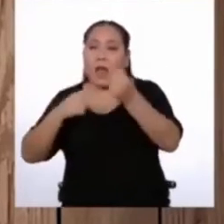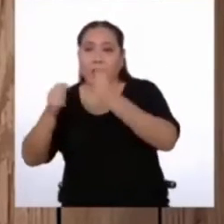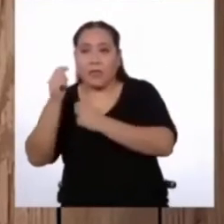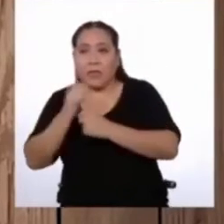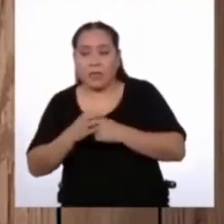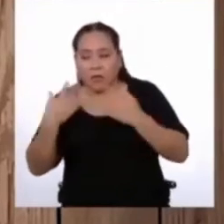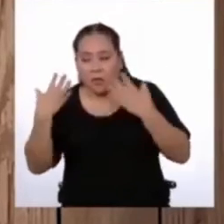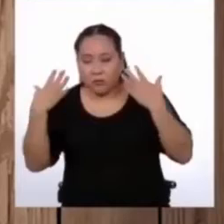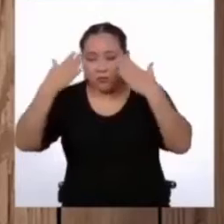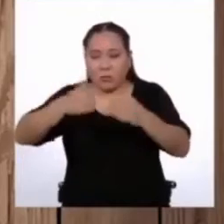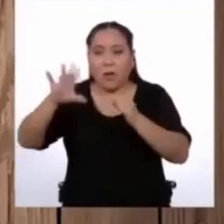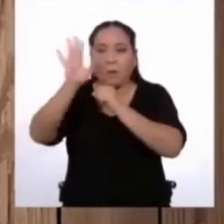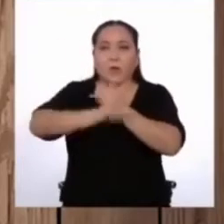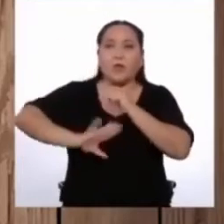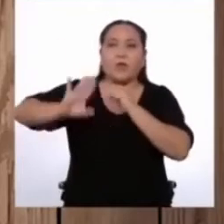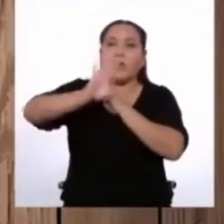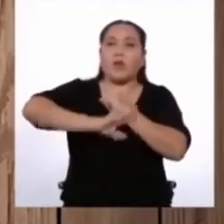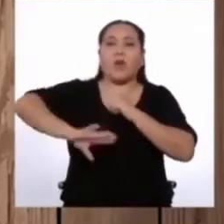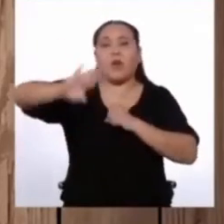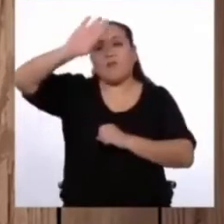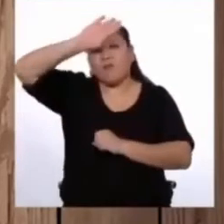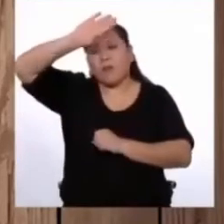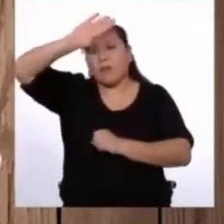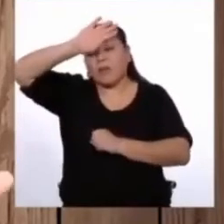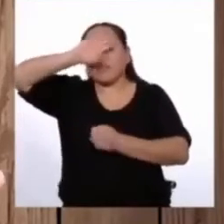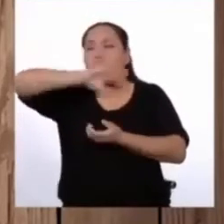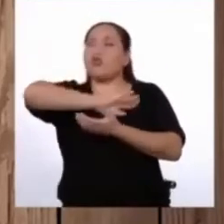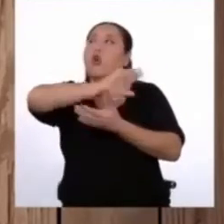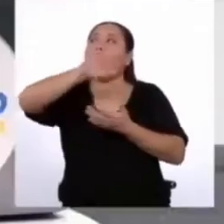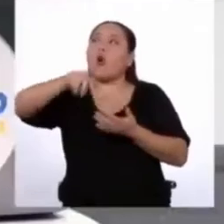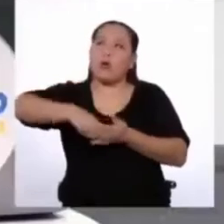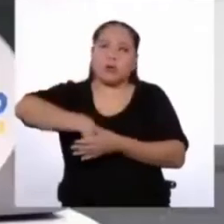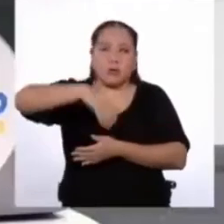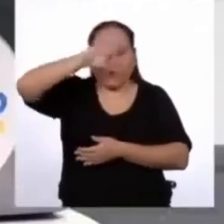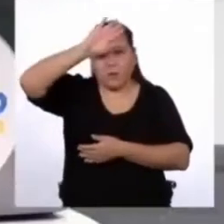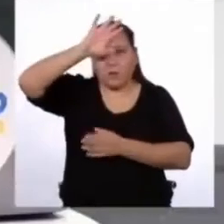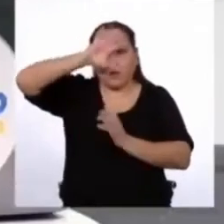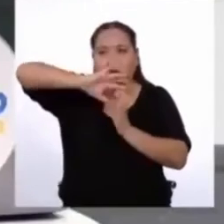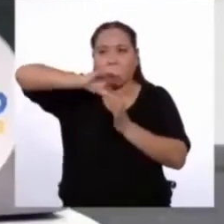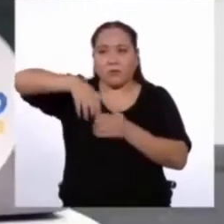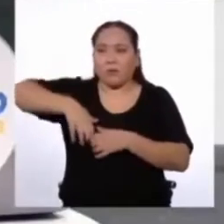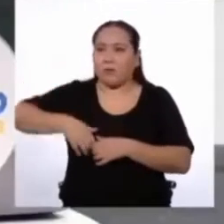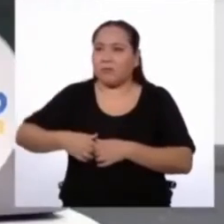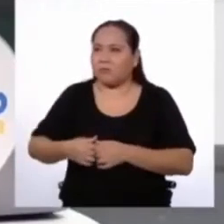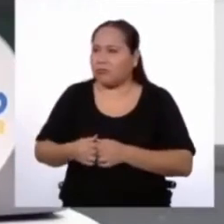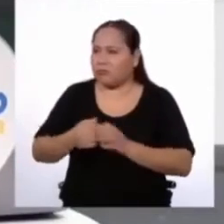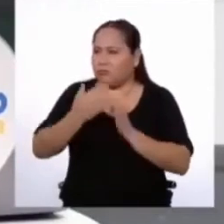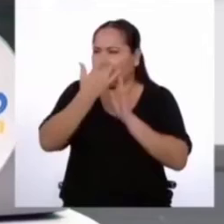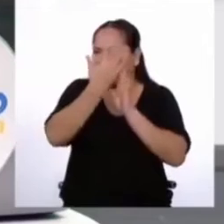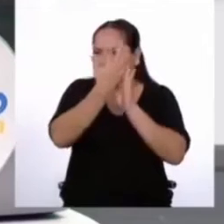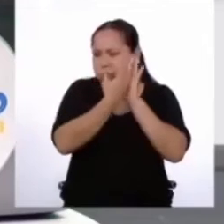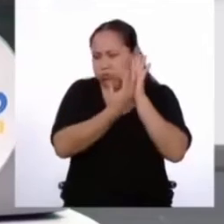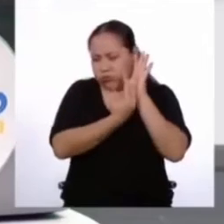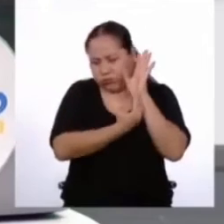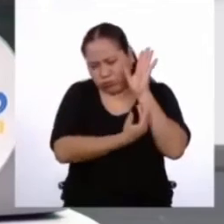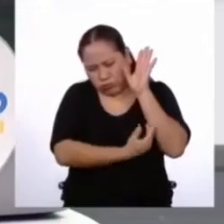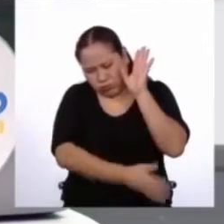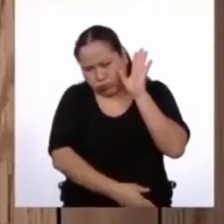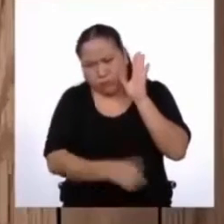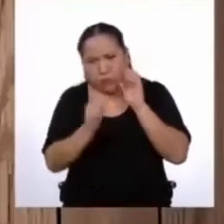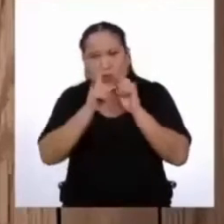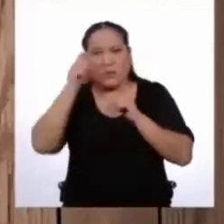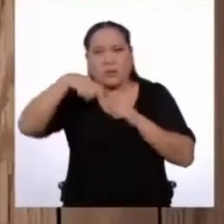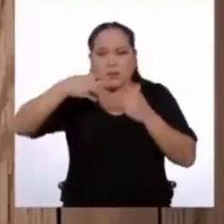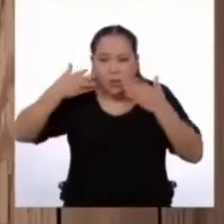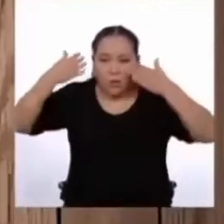se enfoca en protegernos de todas las enfermedades que existen en el mundo? Sería casi infinito. Tendría que ser más específico.